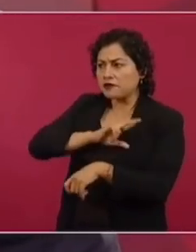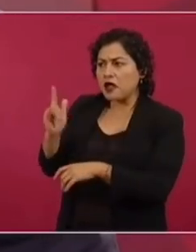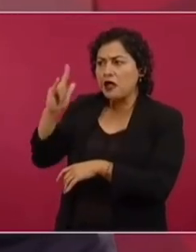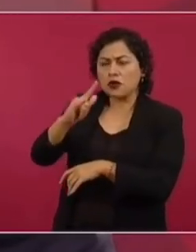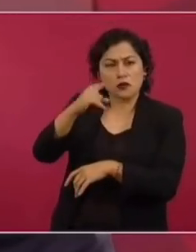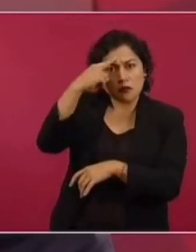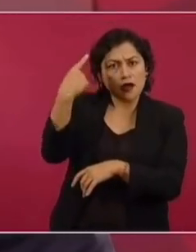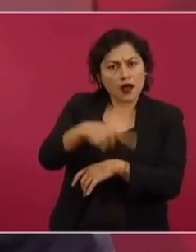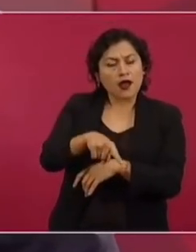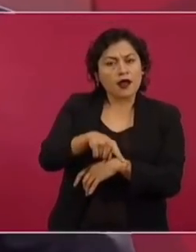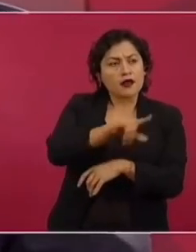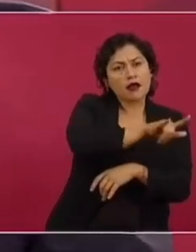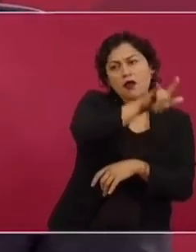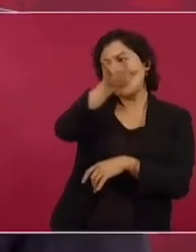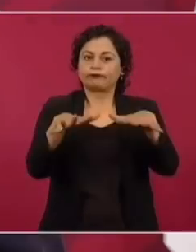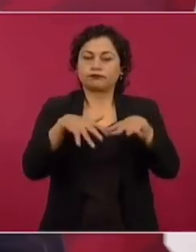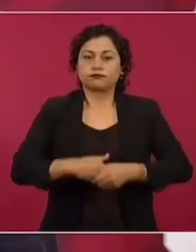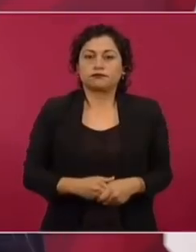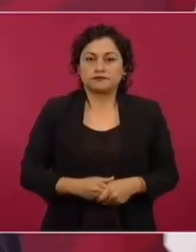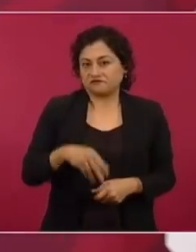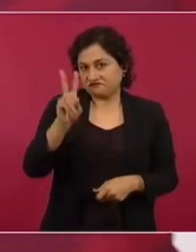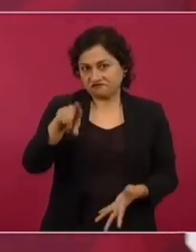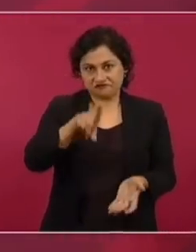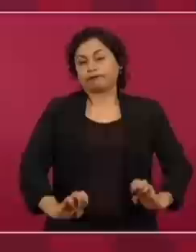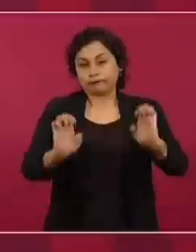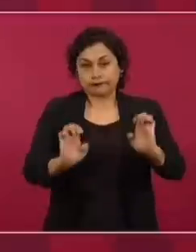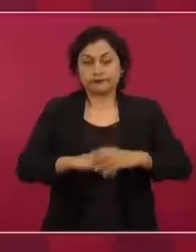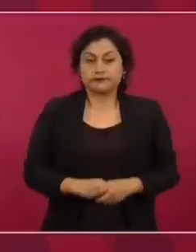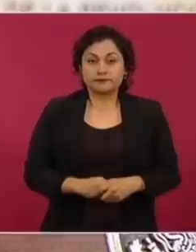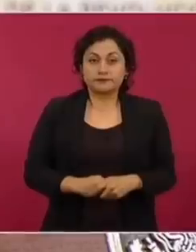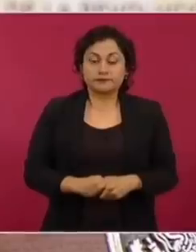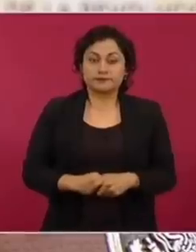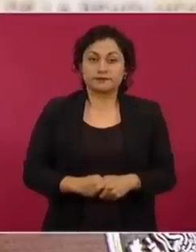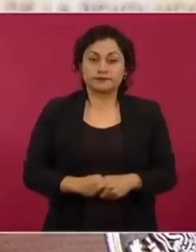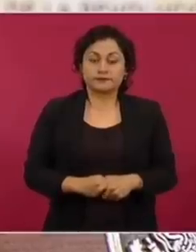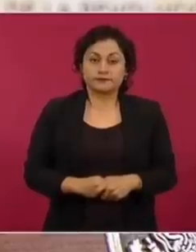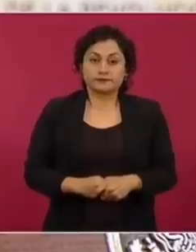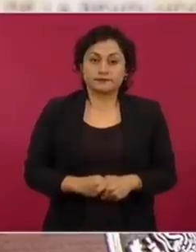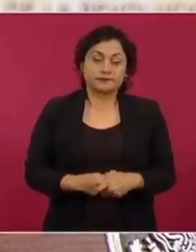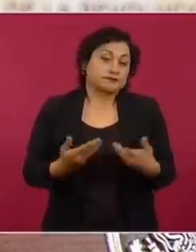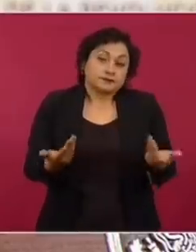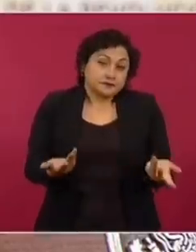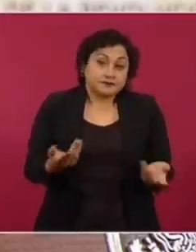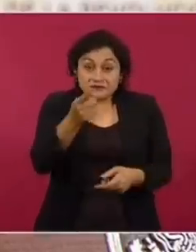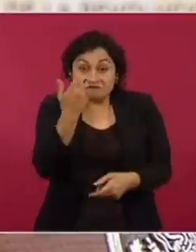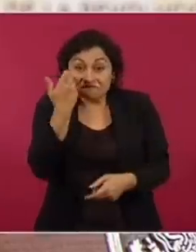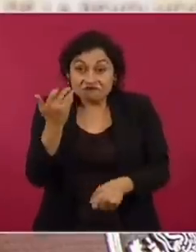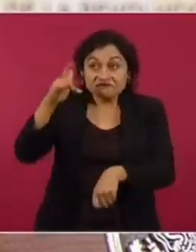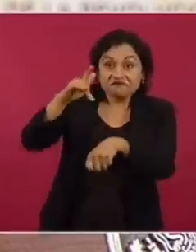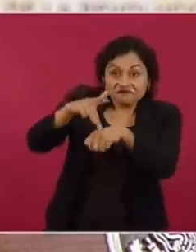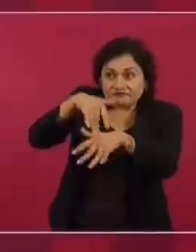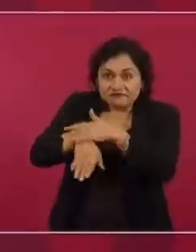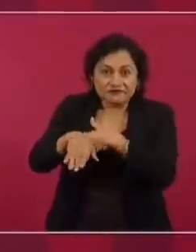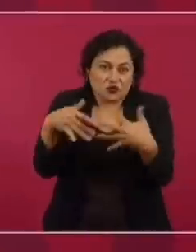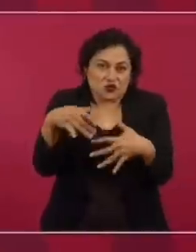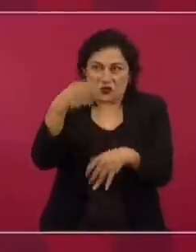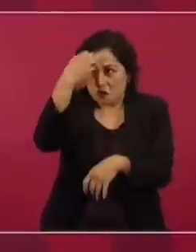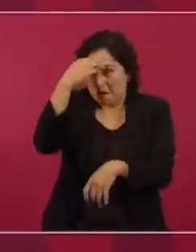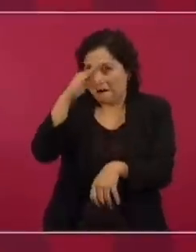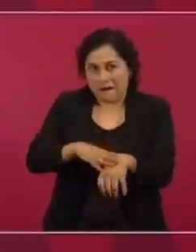a Cancún o a Los Cabos. Es muy lujoso. De modo que es una experiencia. Para todo hay